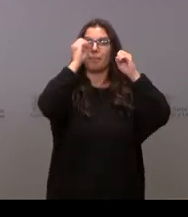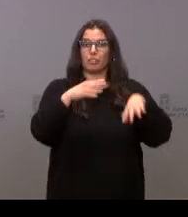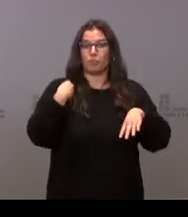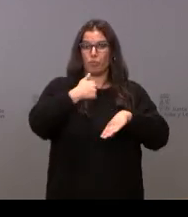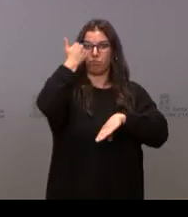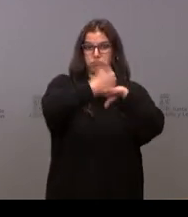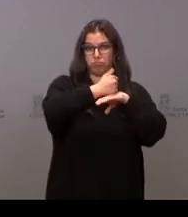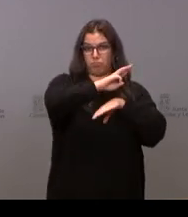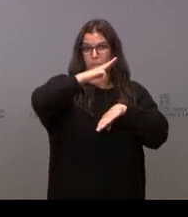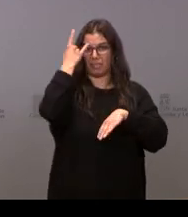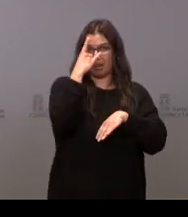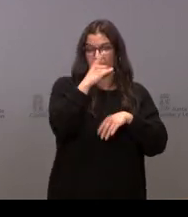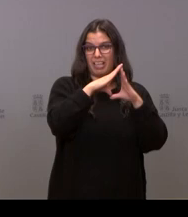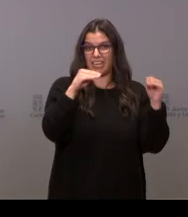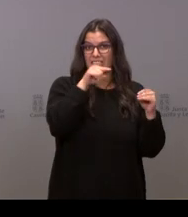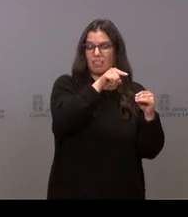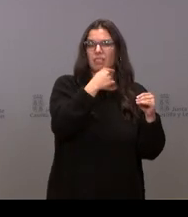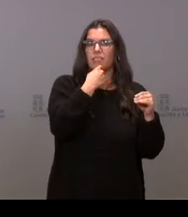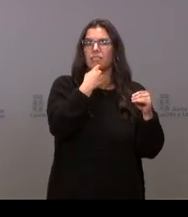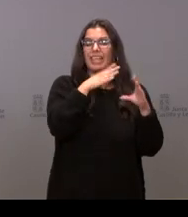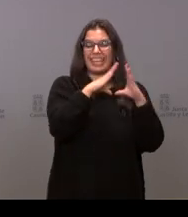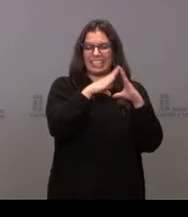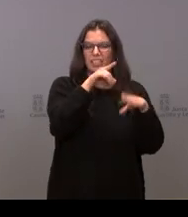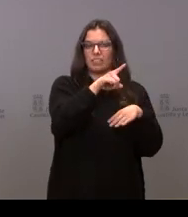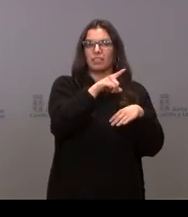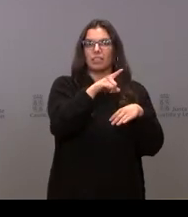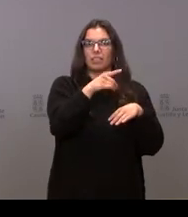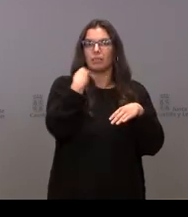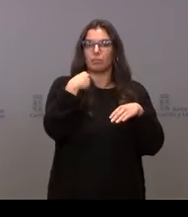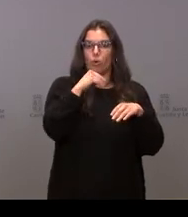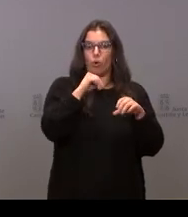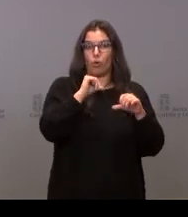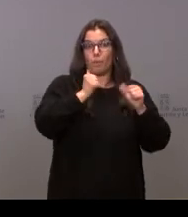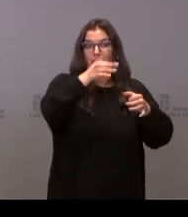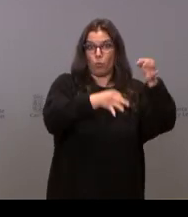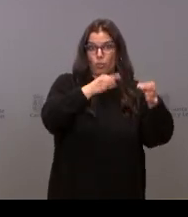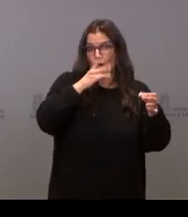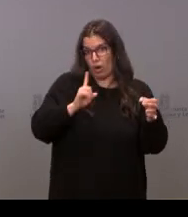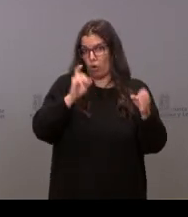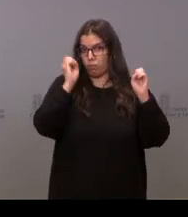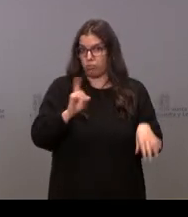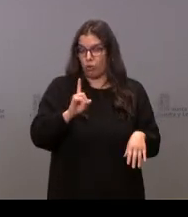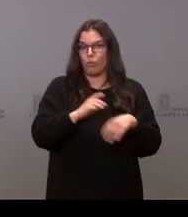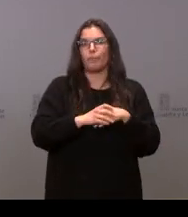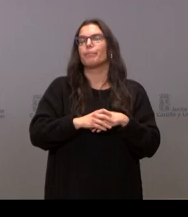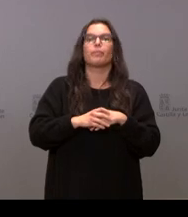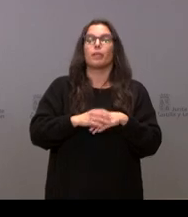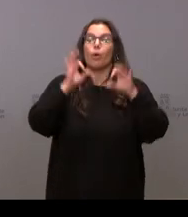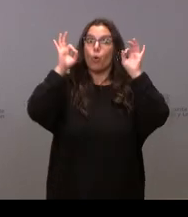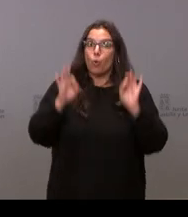momento en que se decida la apertura de juicio oral y no ahora, no es en este momento. Gracias. En el mismo momento que se acaben